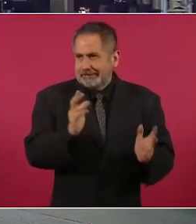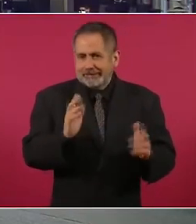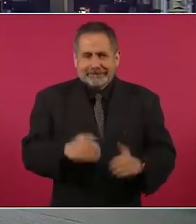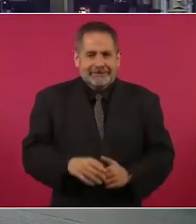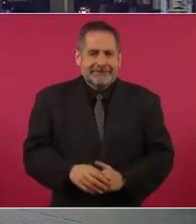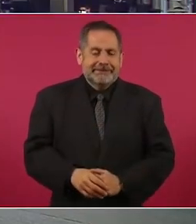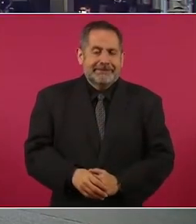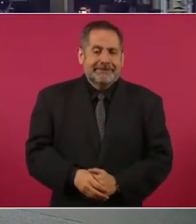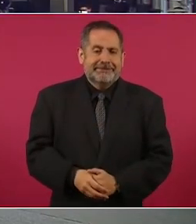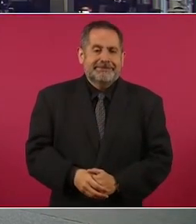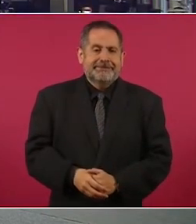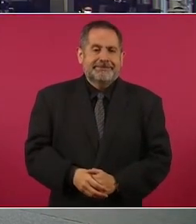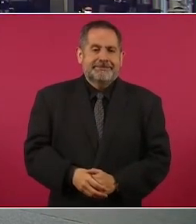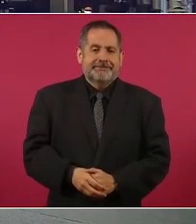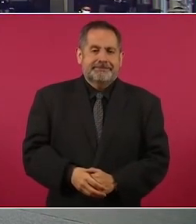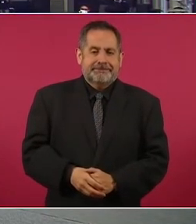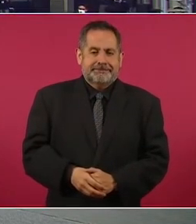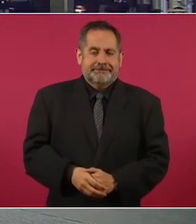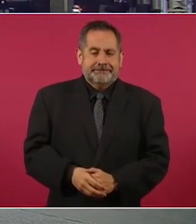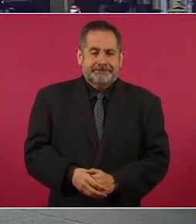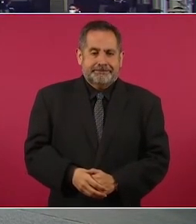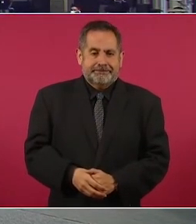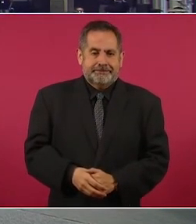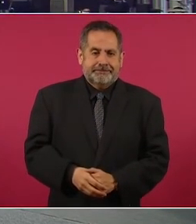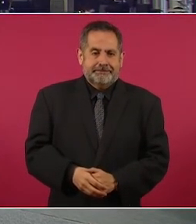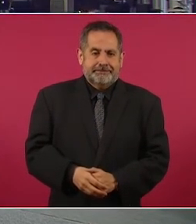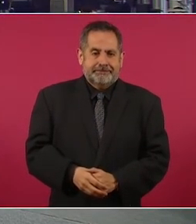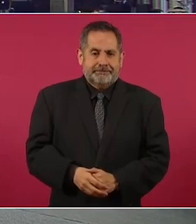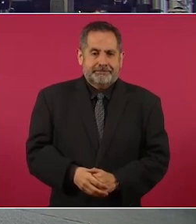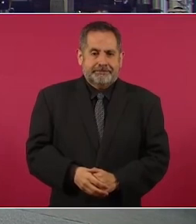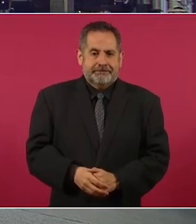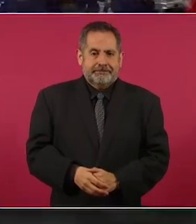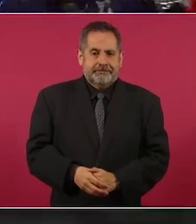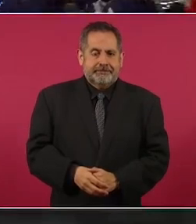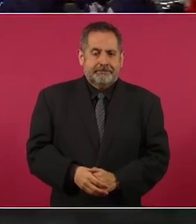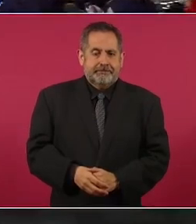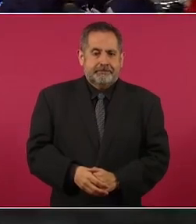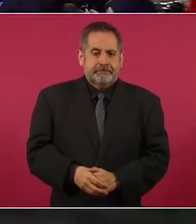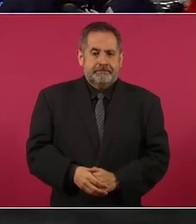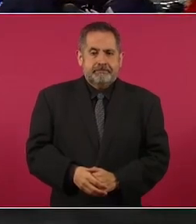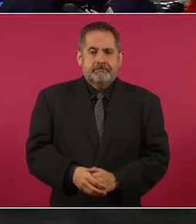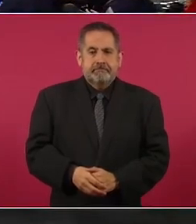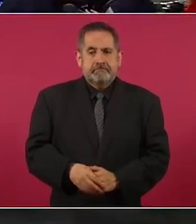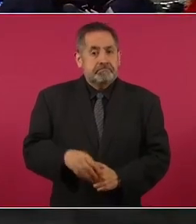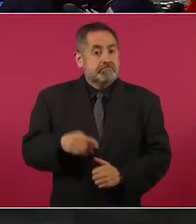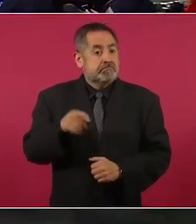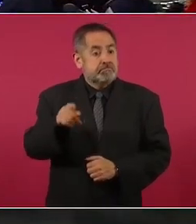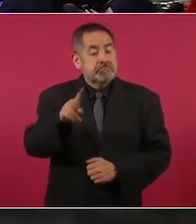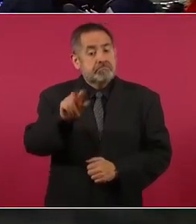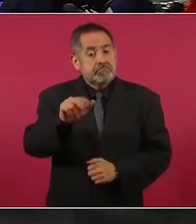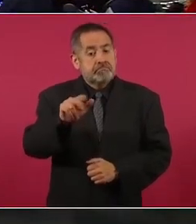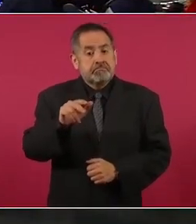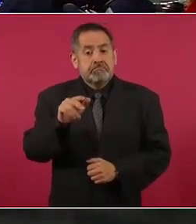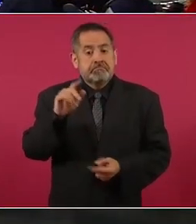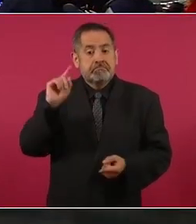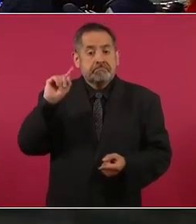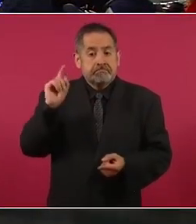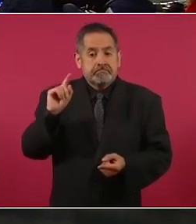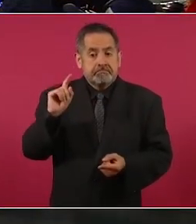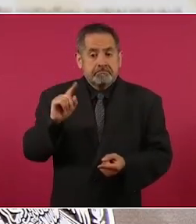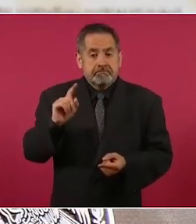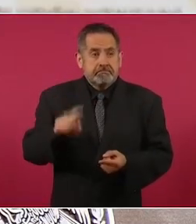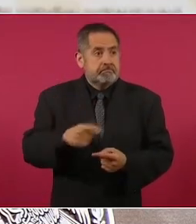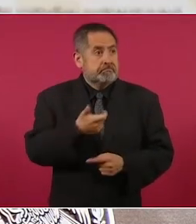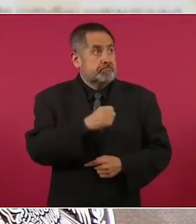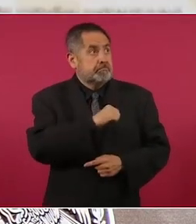¿Y también ya bajaron los precios, presidente? Sí, ahí va, bajando poco a poco la inflación. Y lo